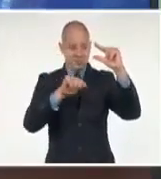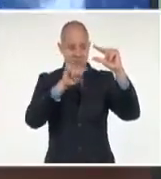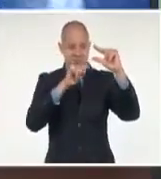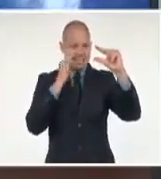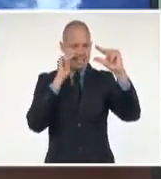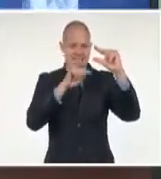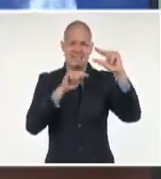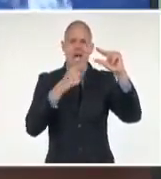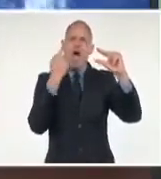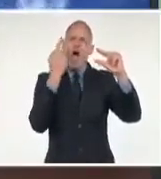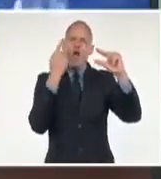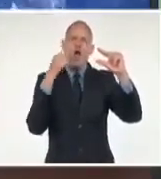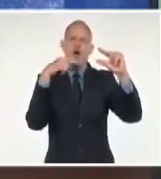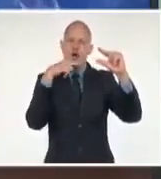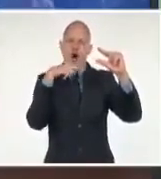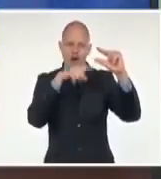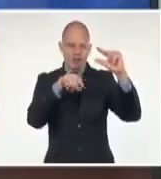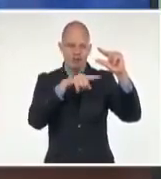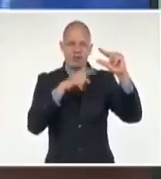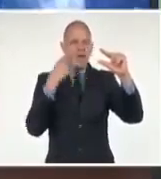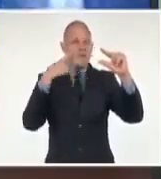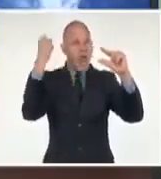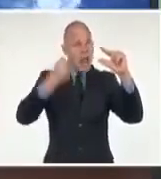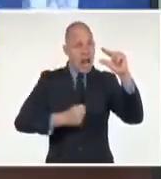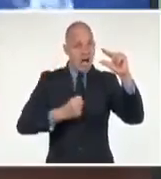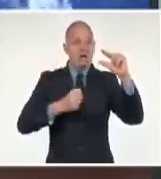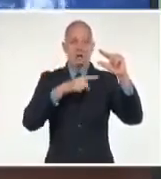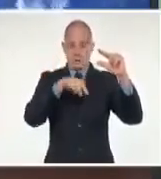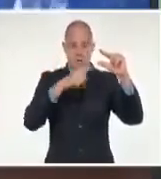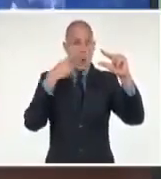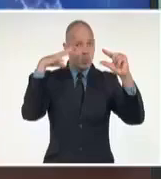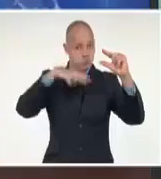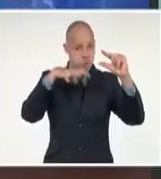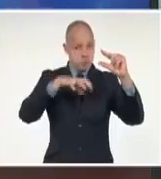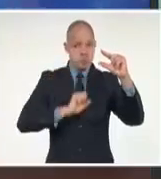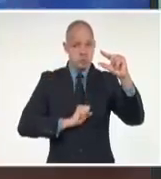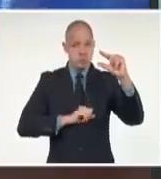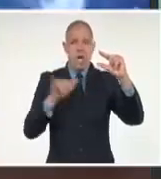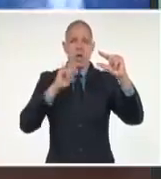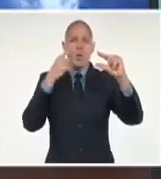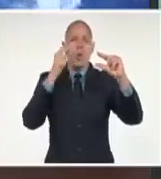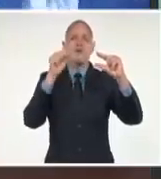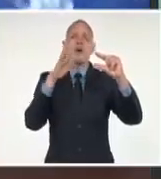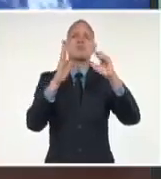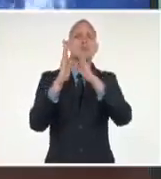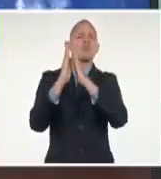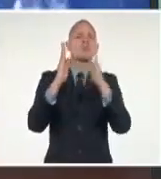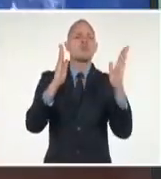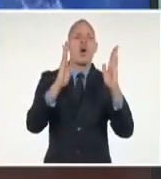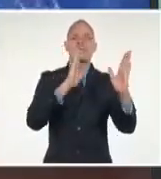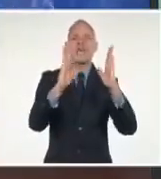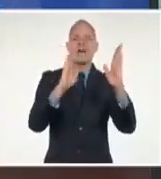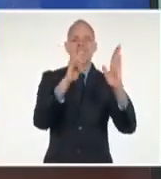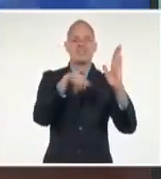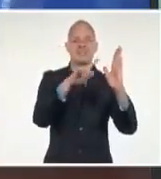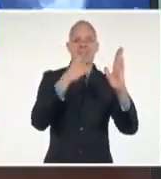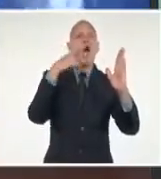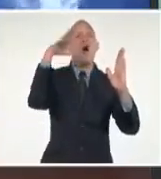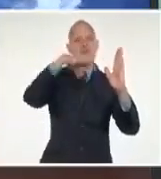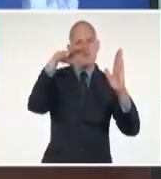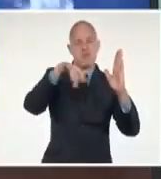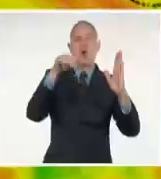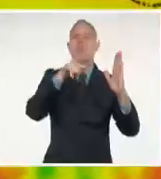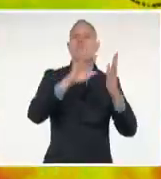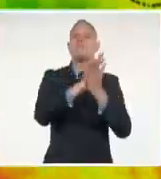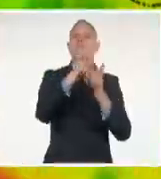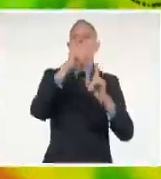al sur de Cuba. Hay fuertes áreas de lluvia, pero también las hay en el centro del país. Y en la provincia de Matanza,